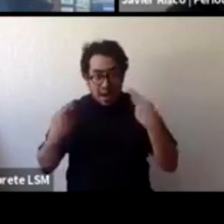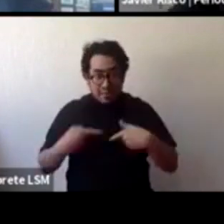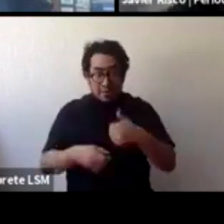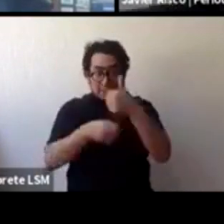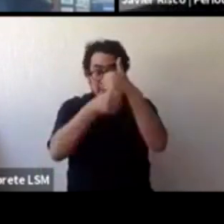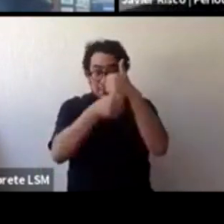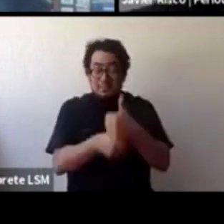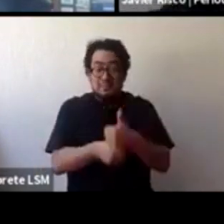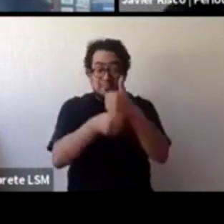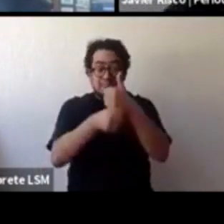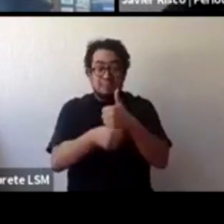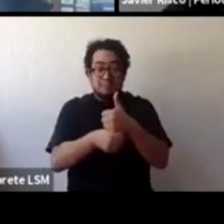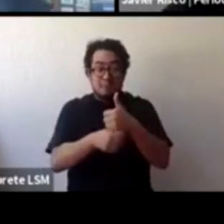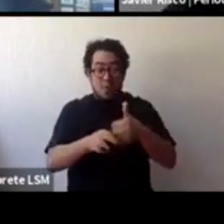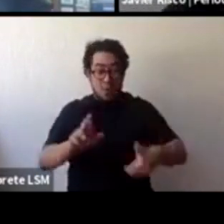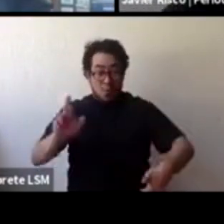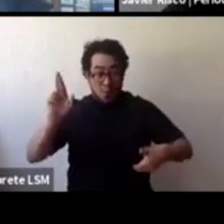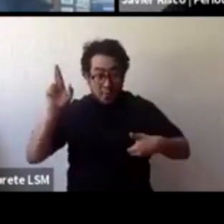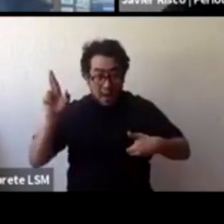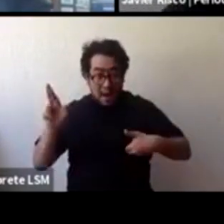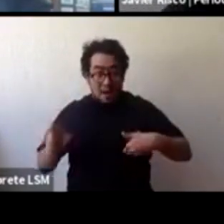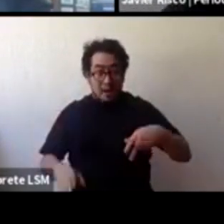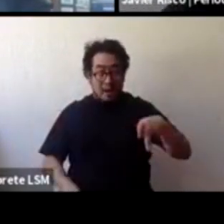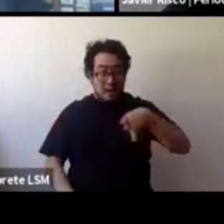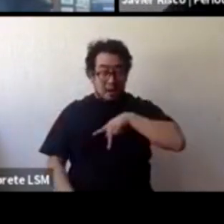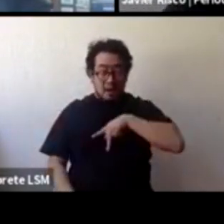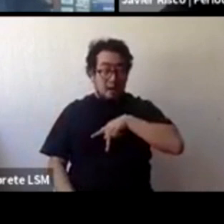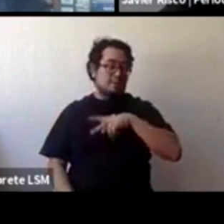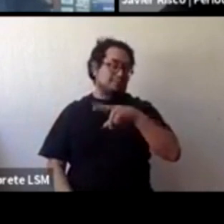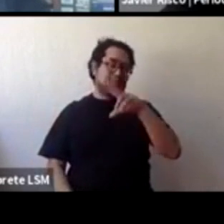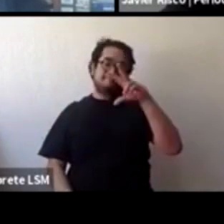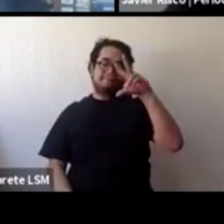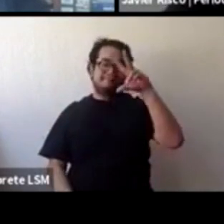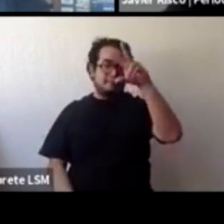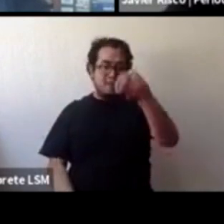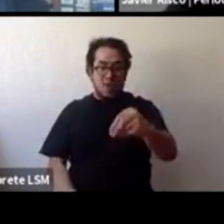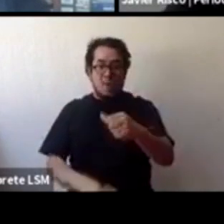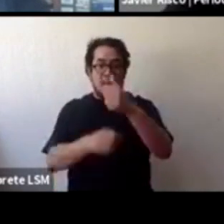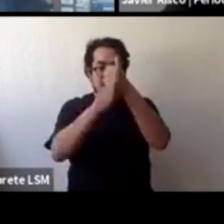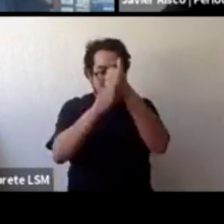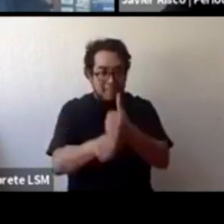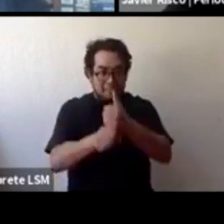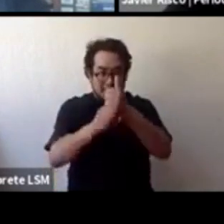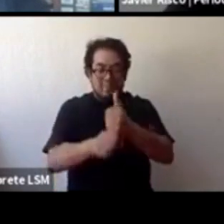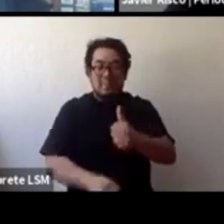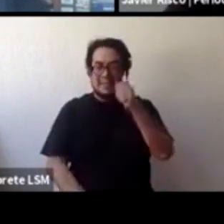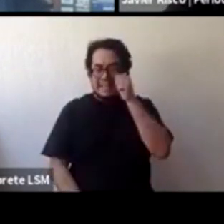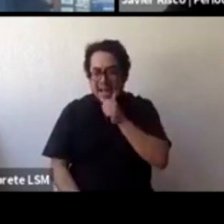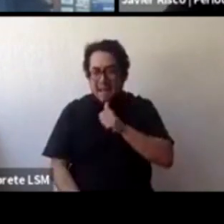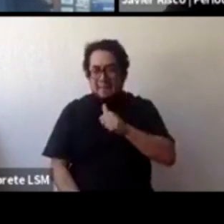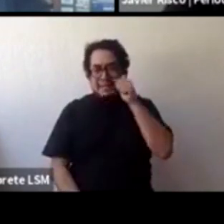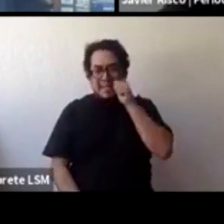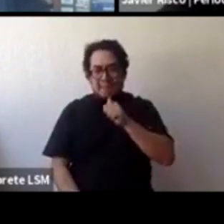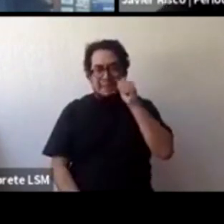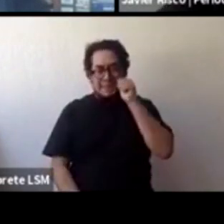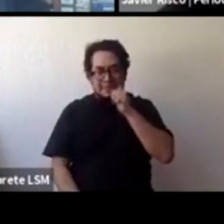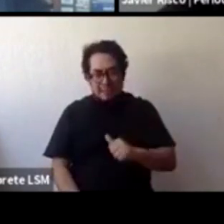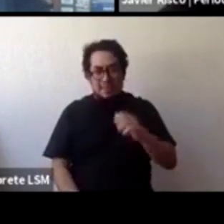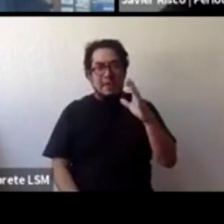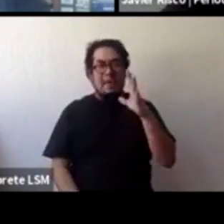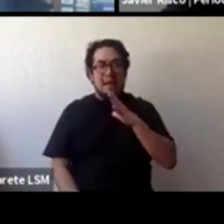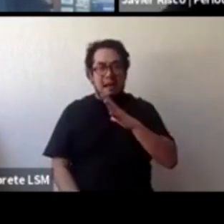nunca, nunca son culpables. Una víctima siempre sufrió las consecuencias de que alguien o tiene un problema